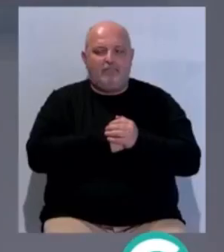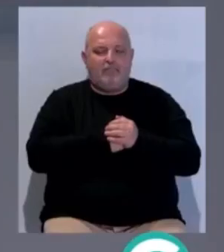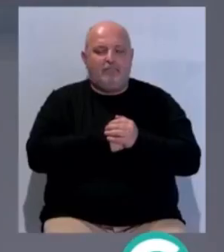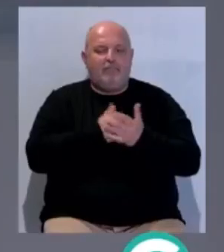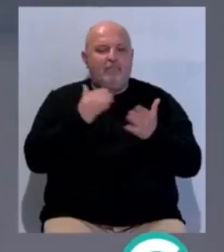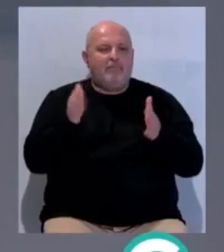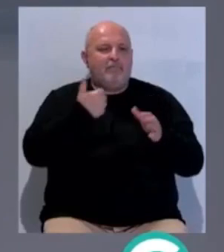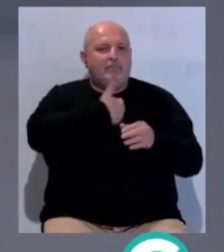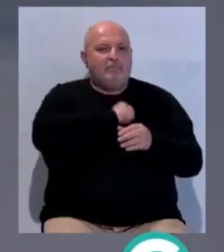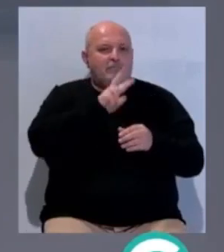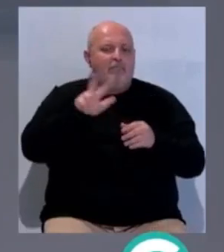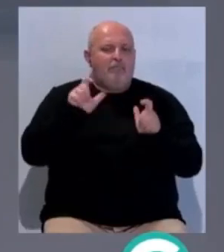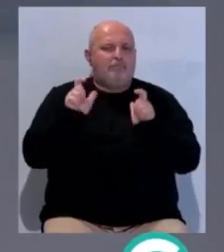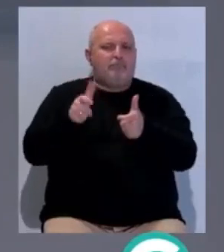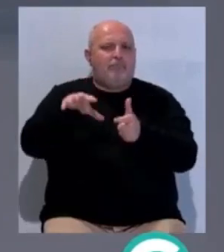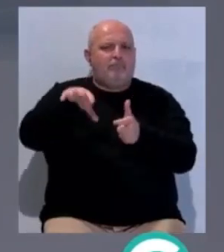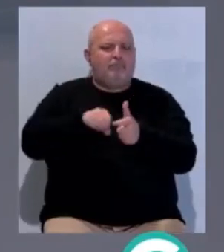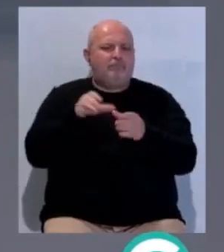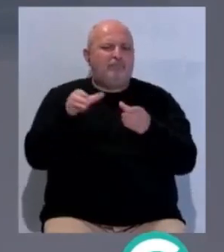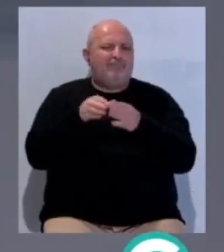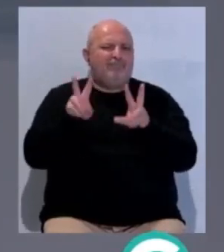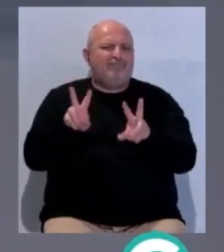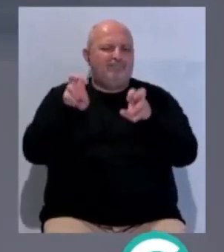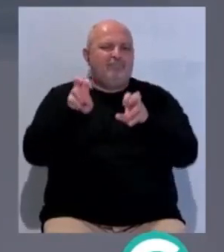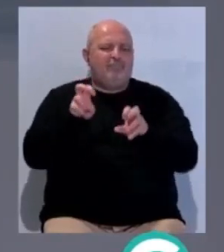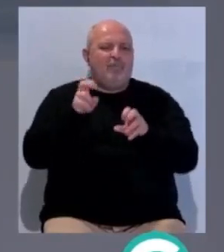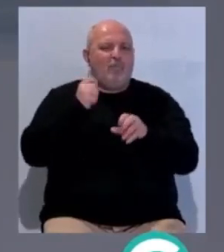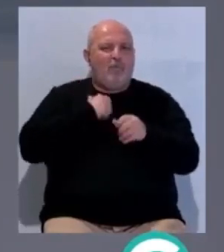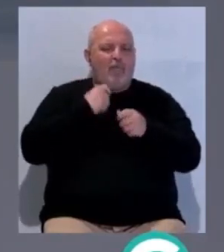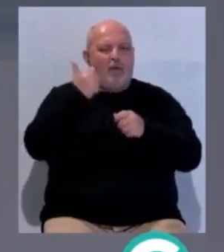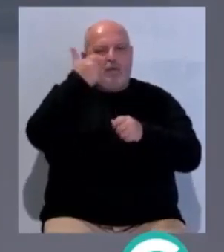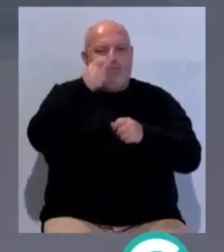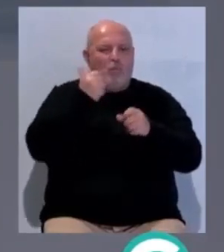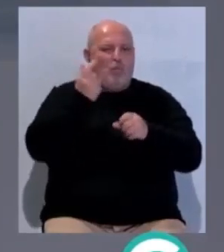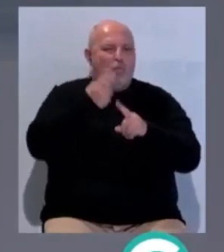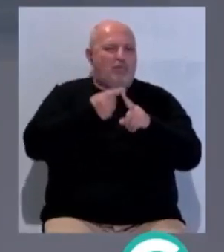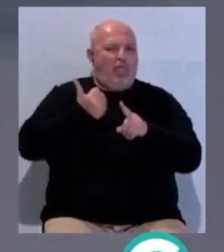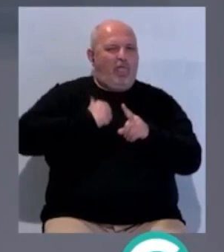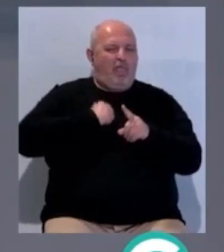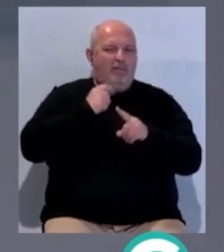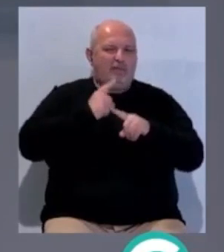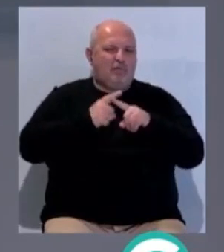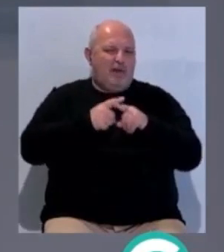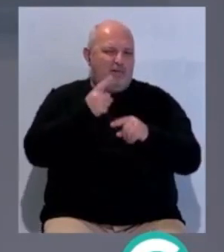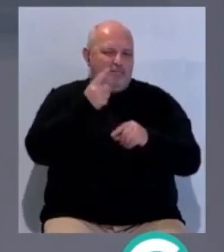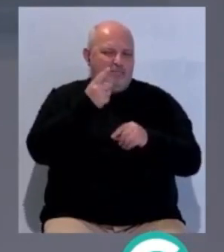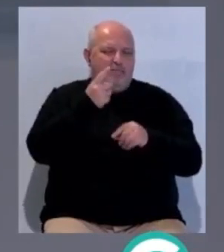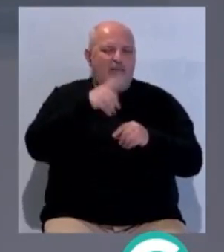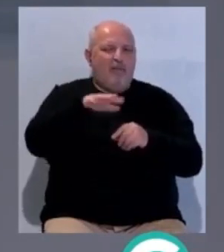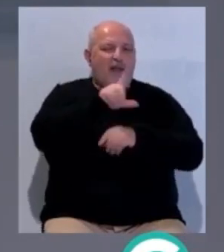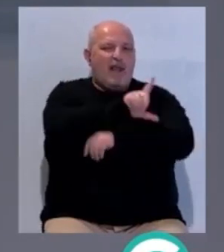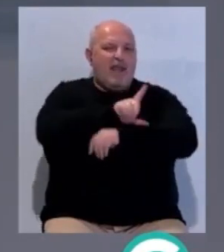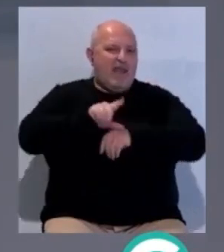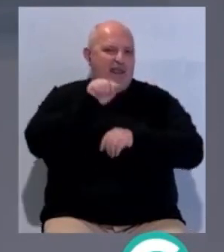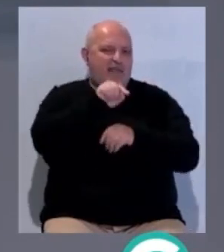La Policía Nacional ha desarticulado un grupo dedicado a la trata de seres humanos con fines de explotación sexual. Ha sido en la línea